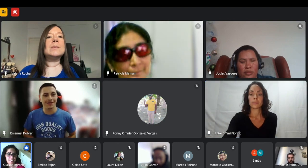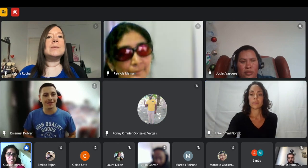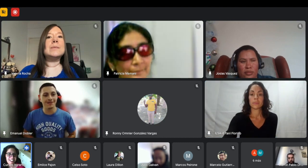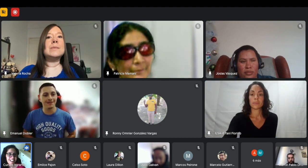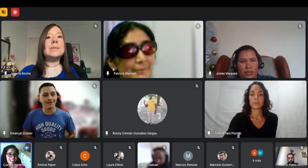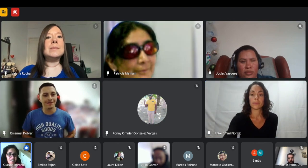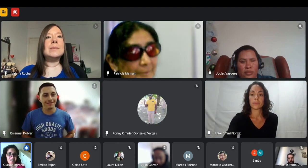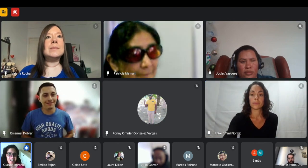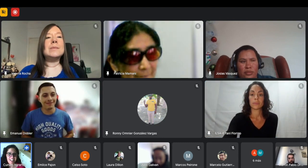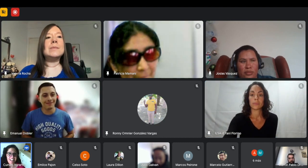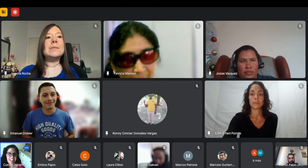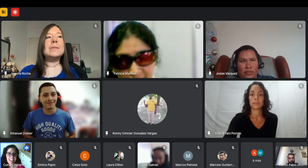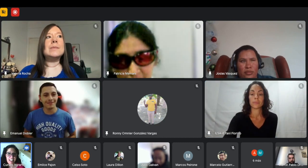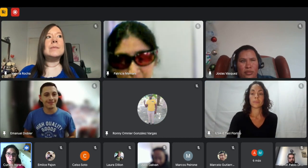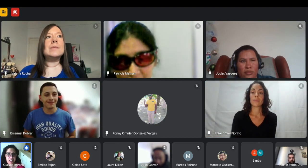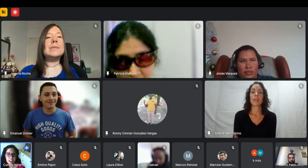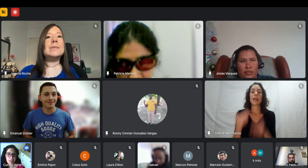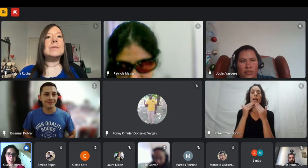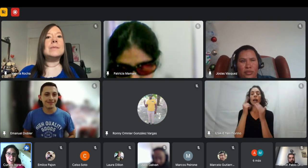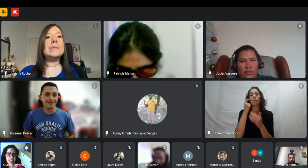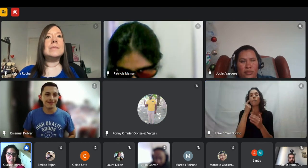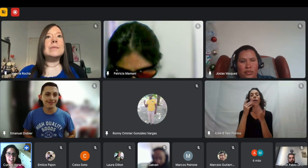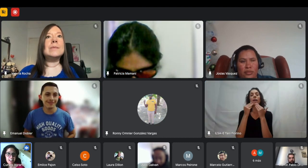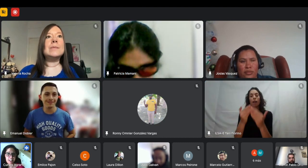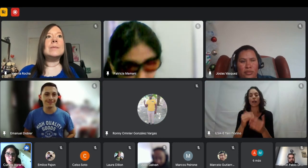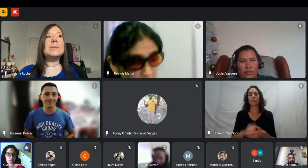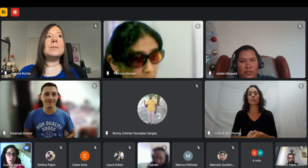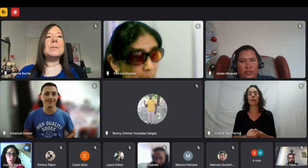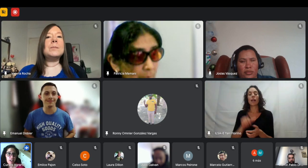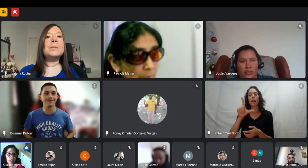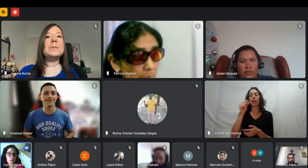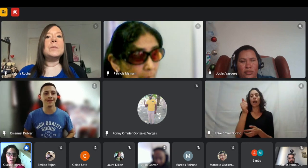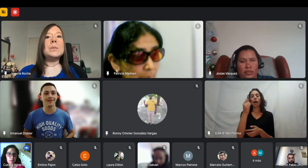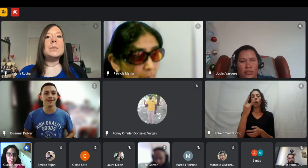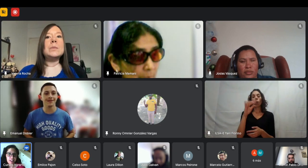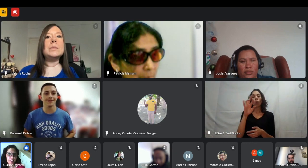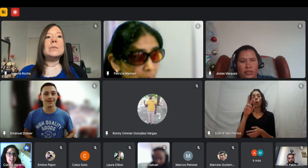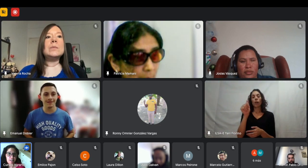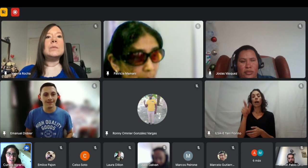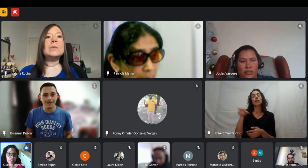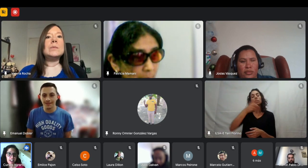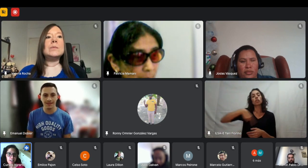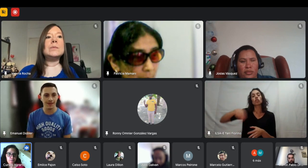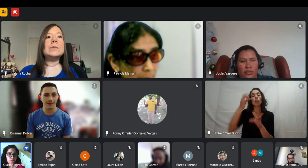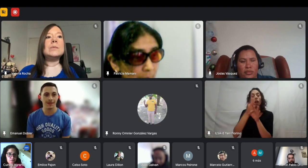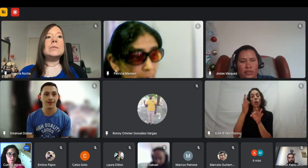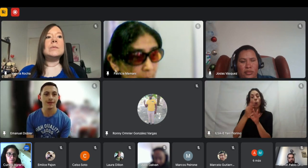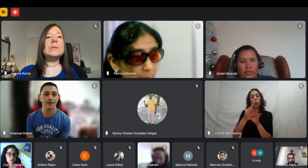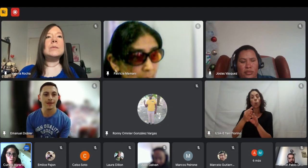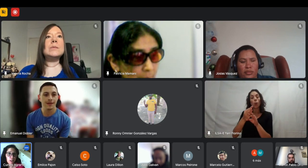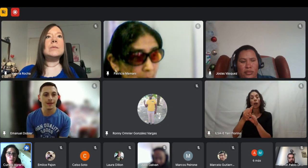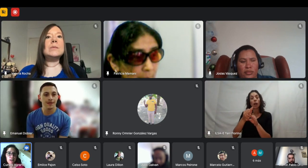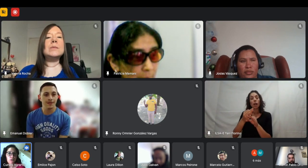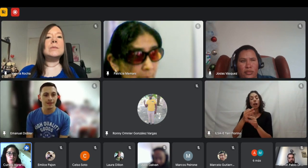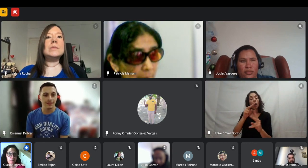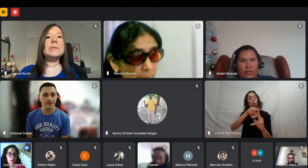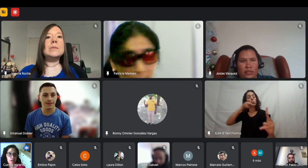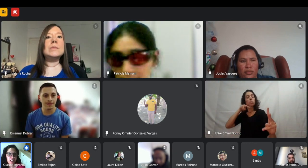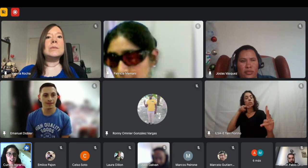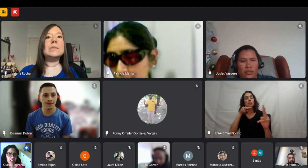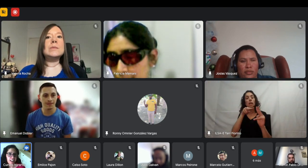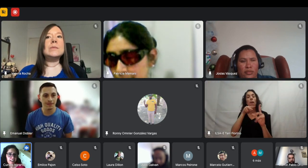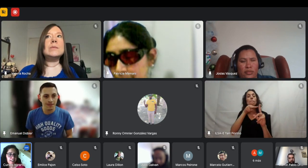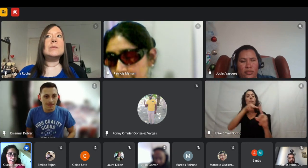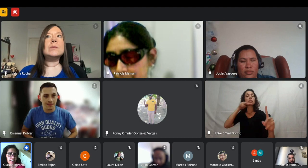bueno gracias Emanuel y Laura comentó en el chat que si logramos escuelas con perspectiva de accesibilidad podremos hacer un